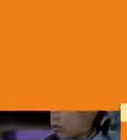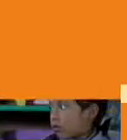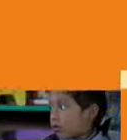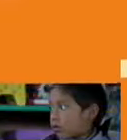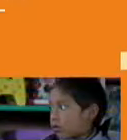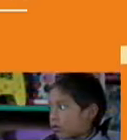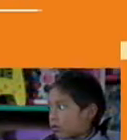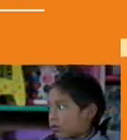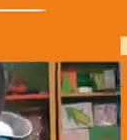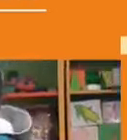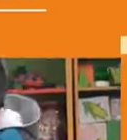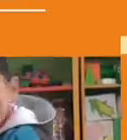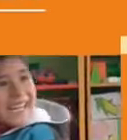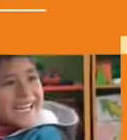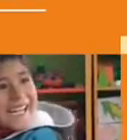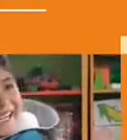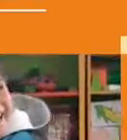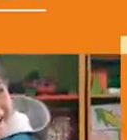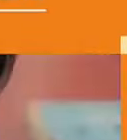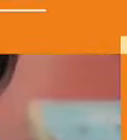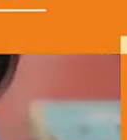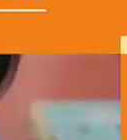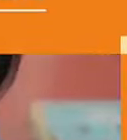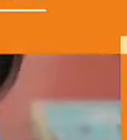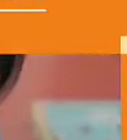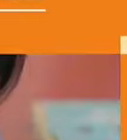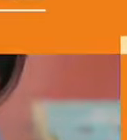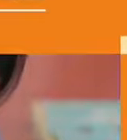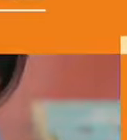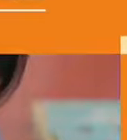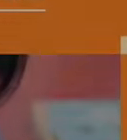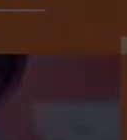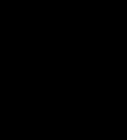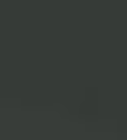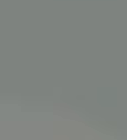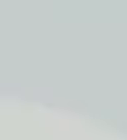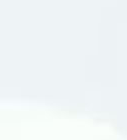Estamos viendo Aprendo en Casa Secundaria.